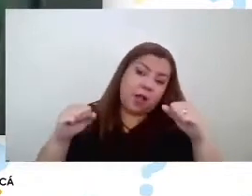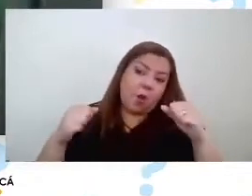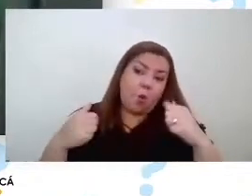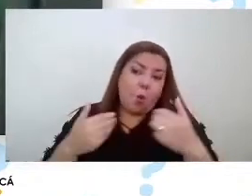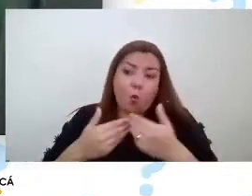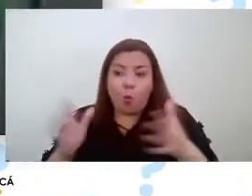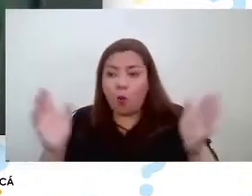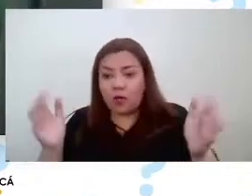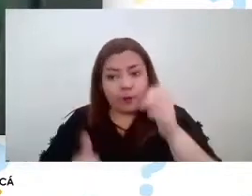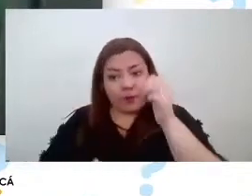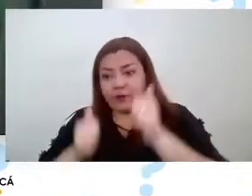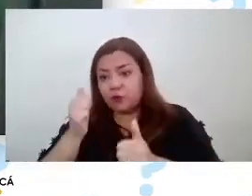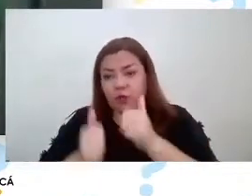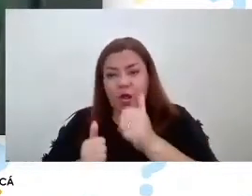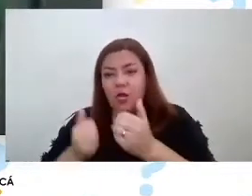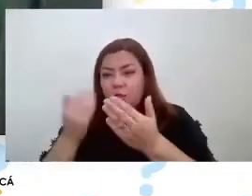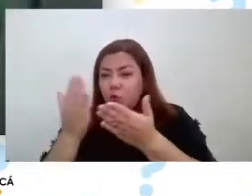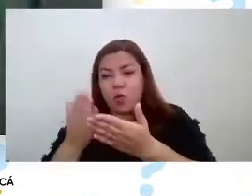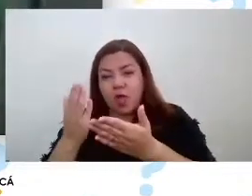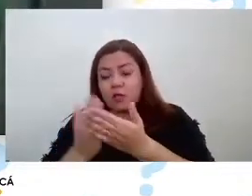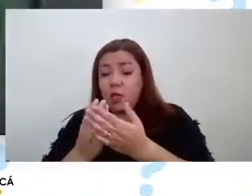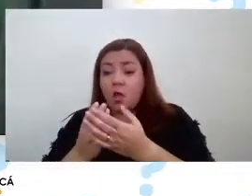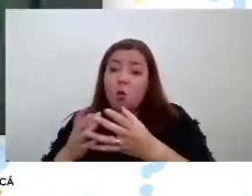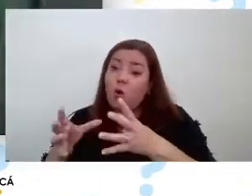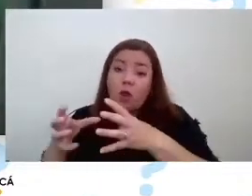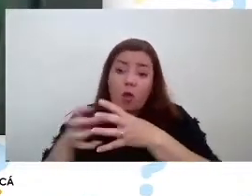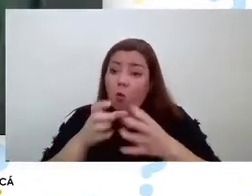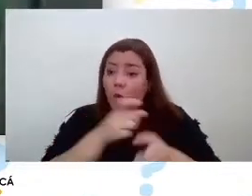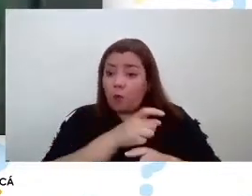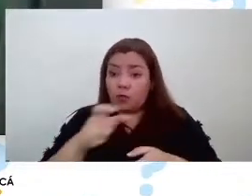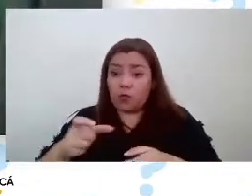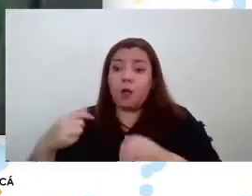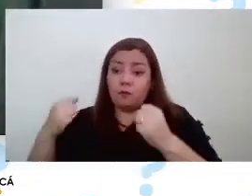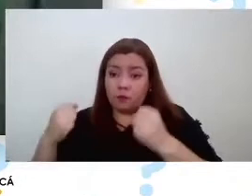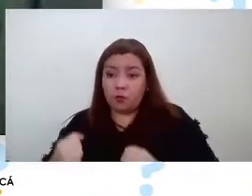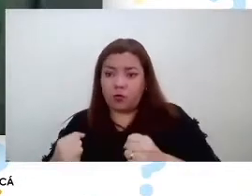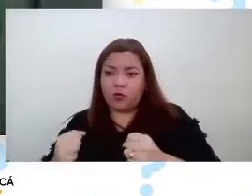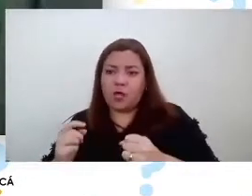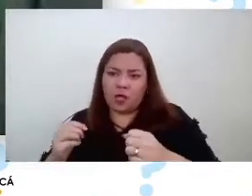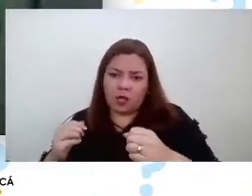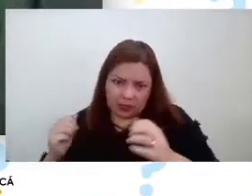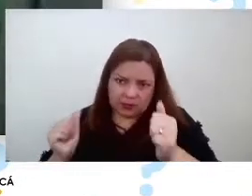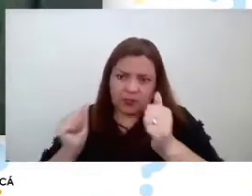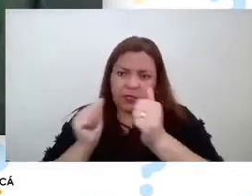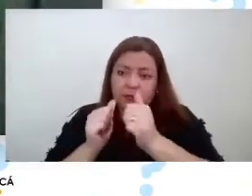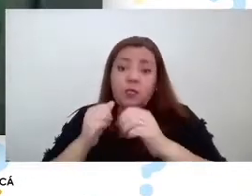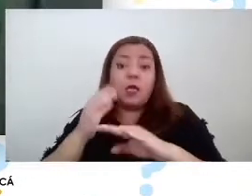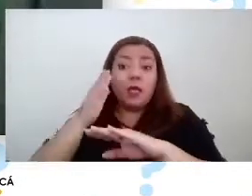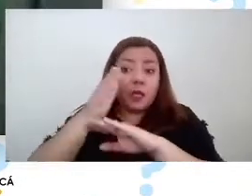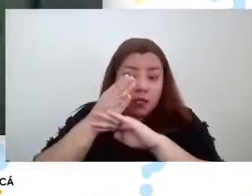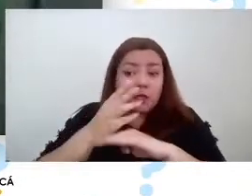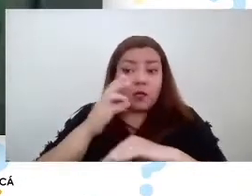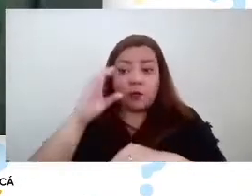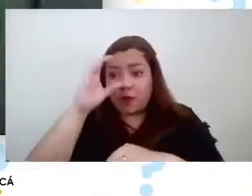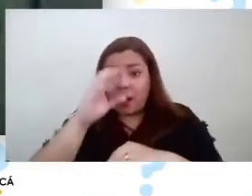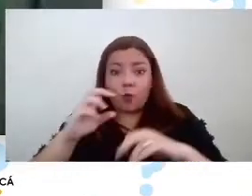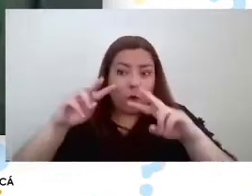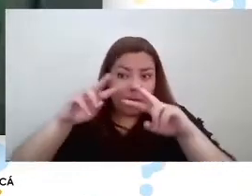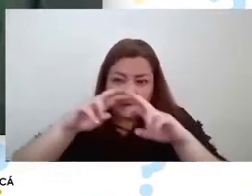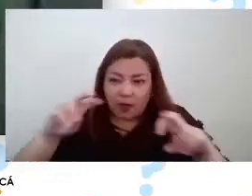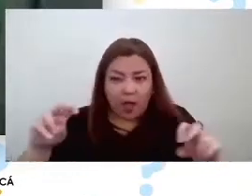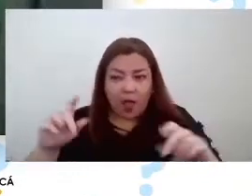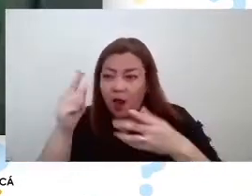profesional estudiante o la comunidad en general podría acercarse para ir a buscar o a poder investigar alguna temática